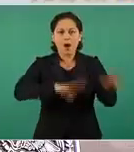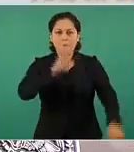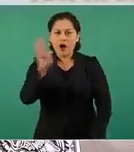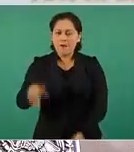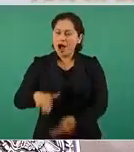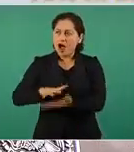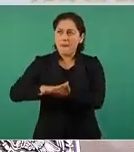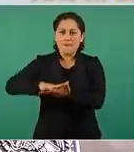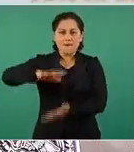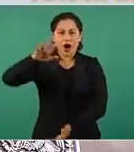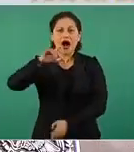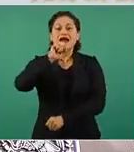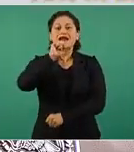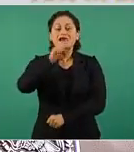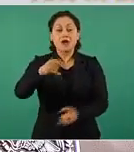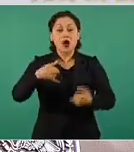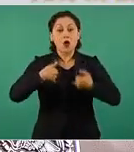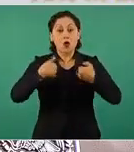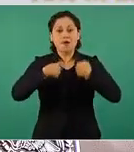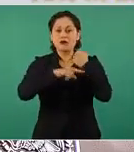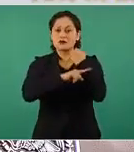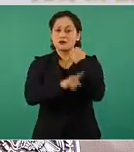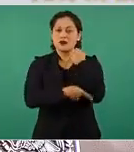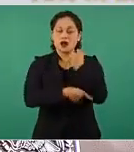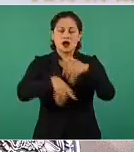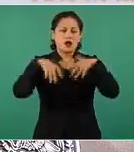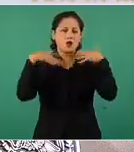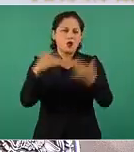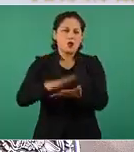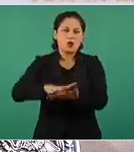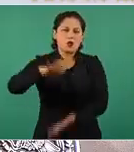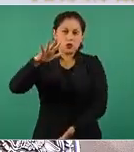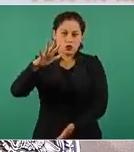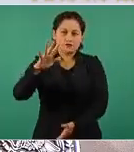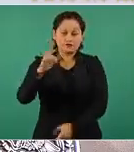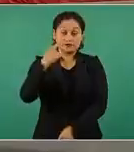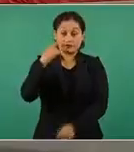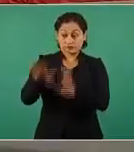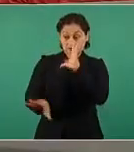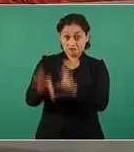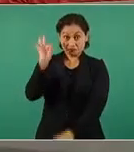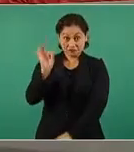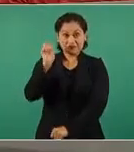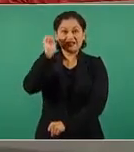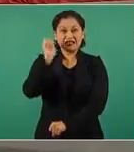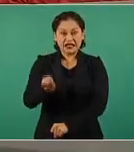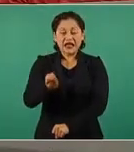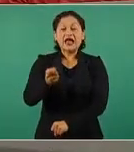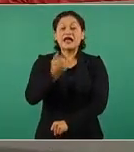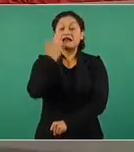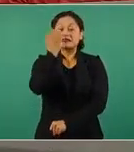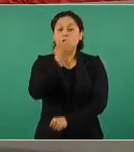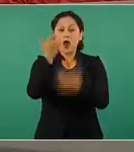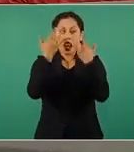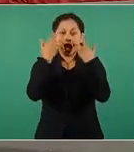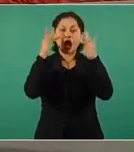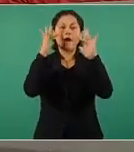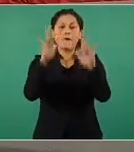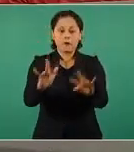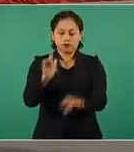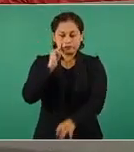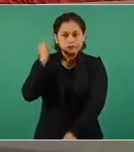Un primer dato, lo tenemos bien. vinculado con decisión escolar, con dos indicadores, uno que deriva de la encuesta